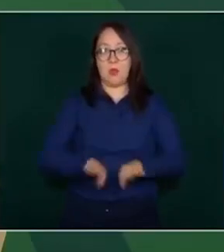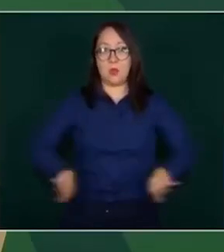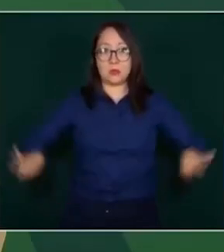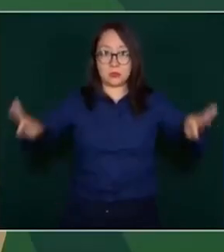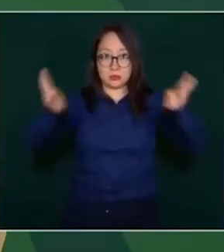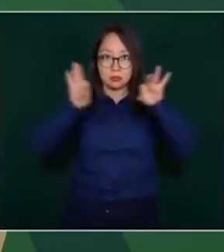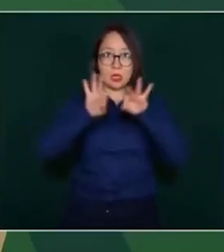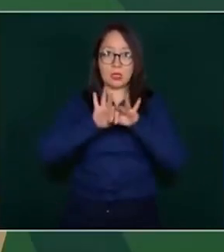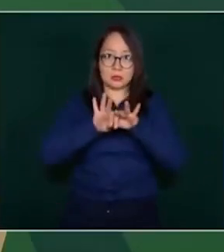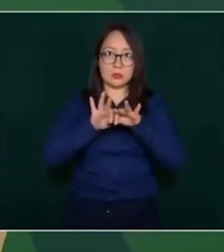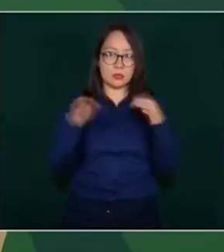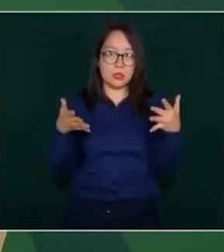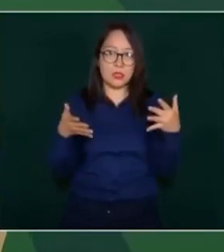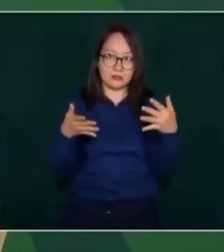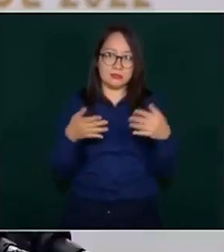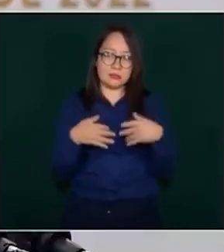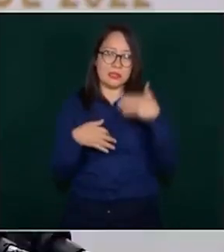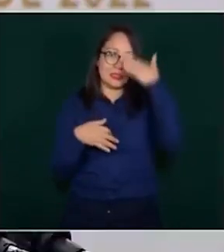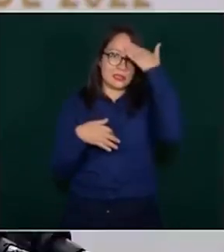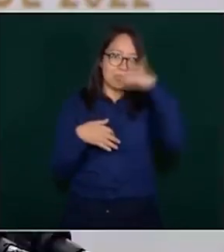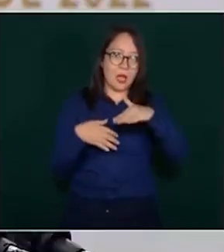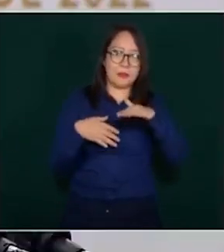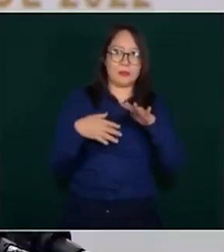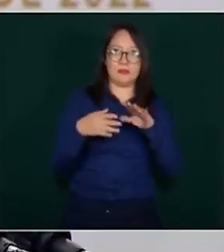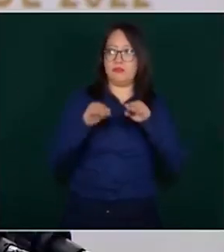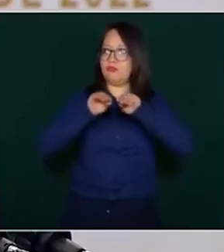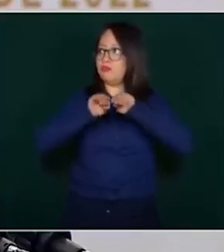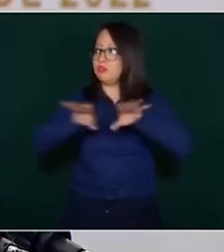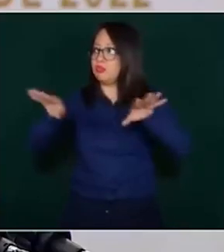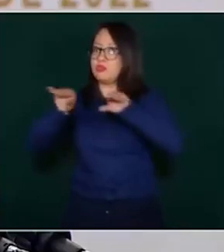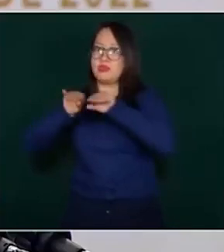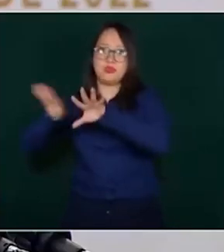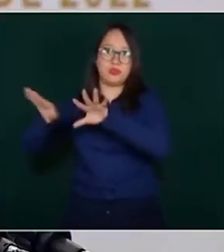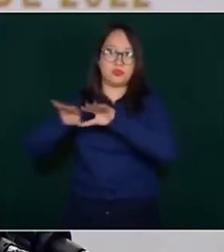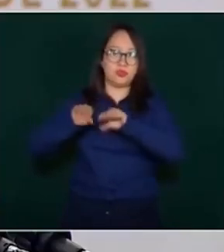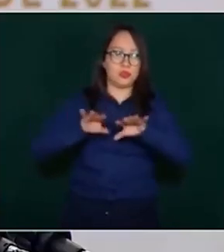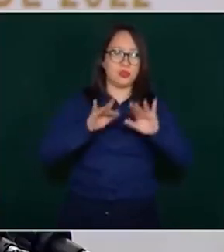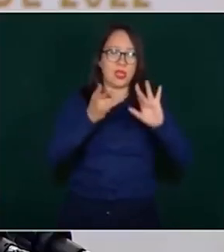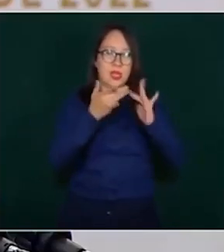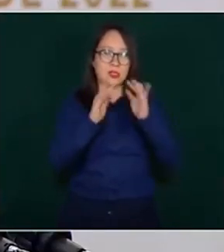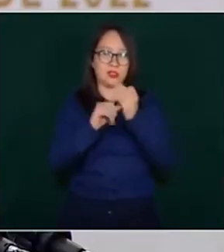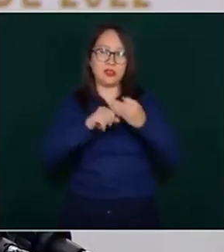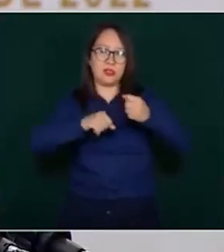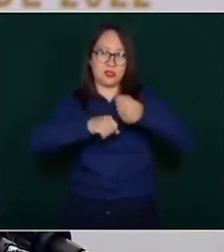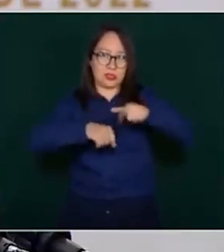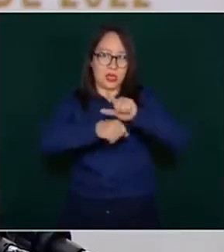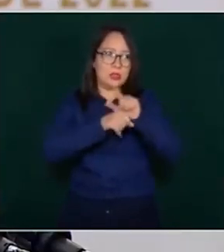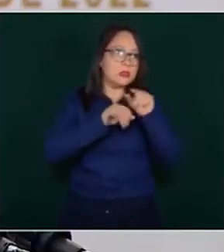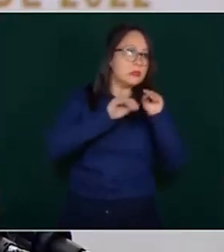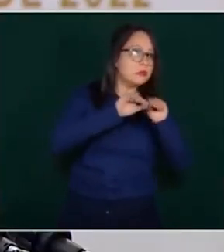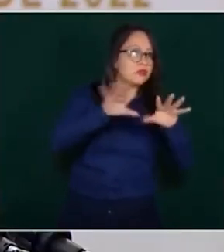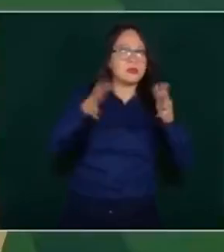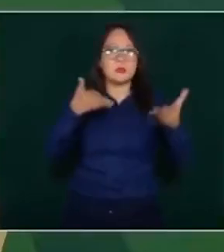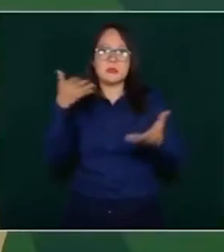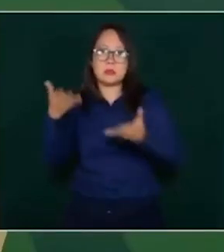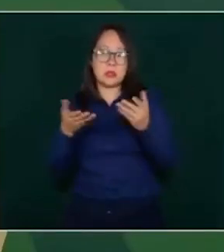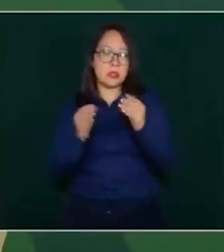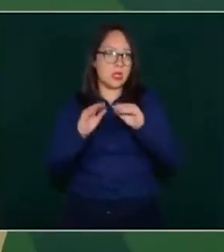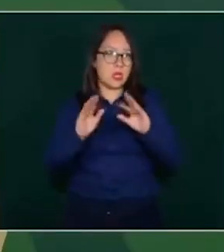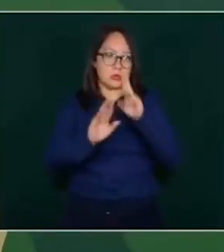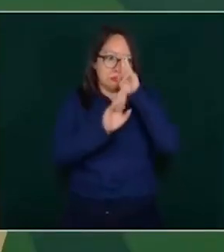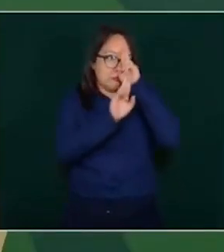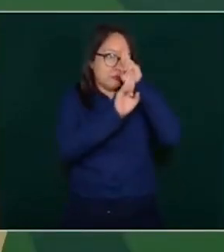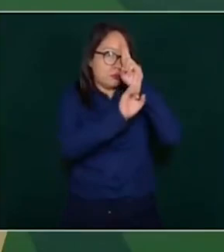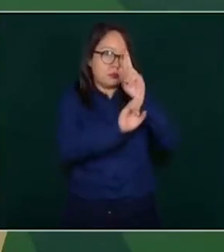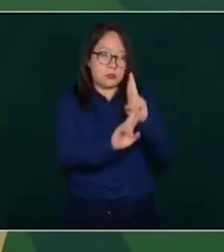ha adquirido en la opinión pública nacional, de ser el caso y con pleno respeto de la autonomía